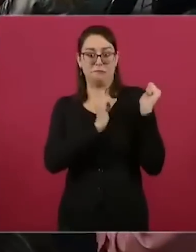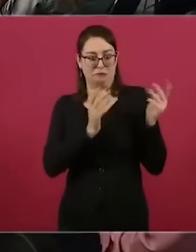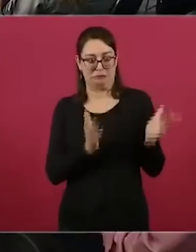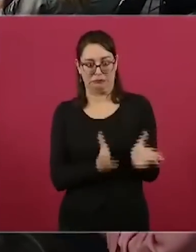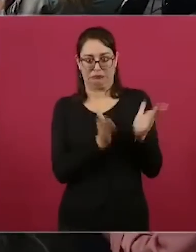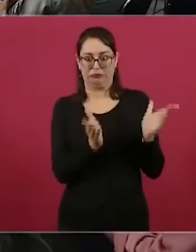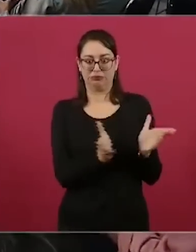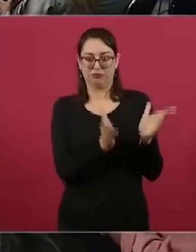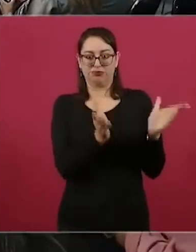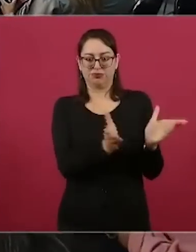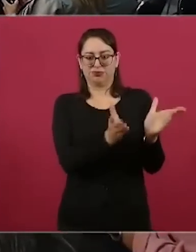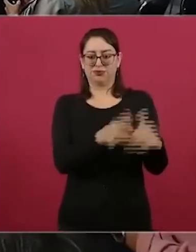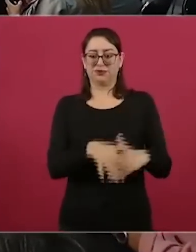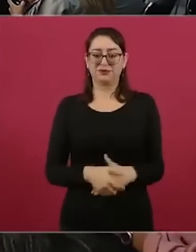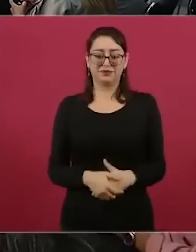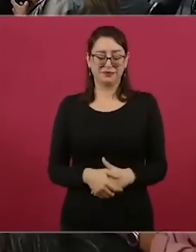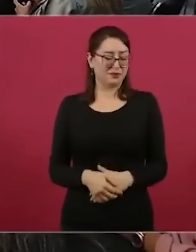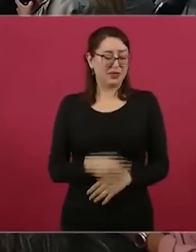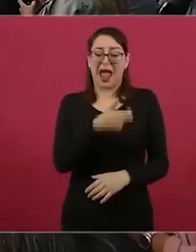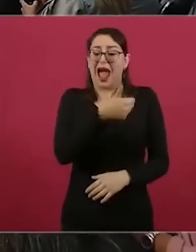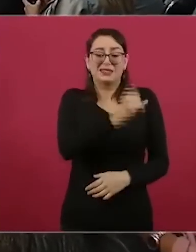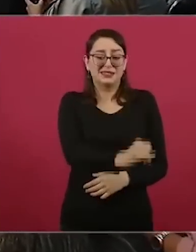tradicional, rancia,